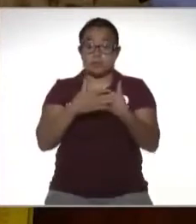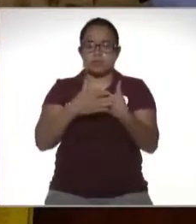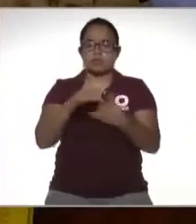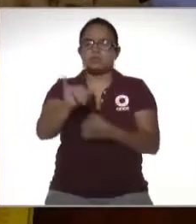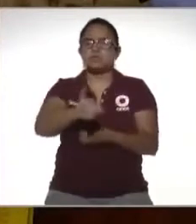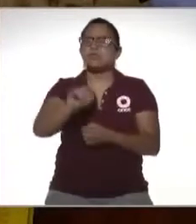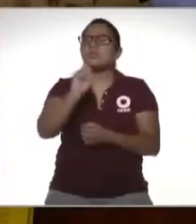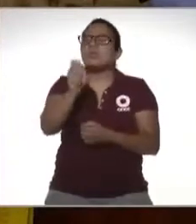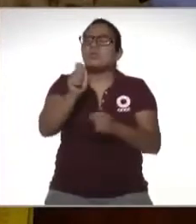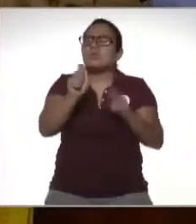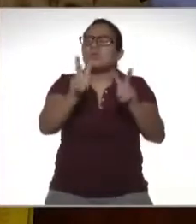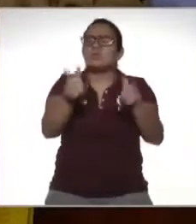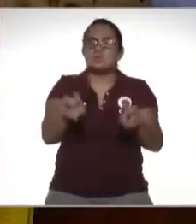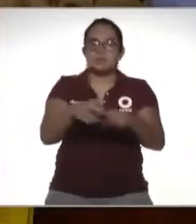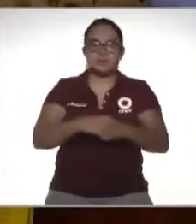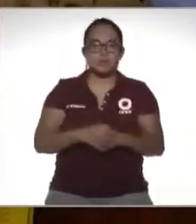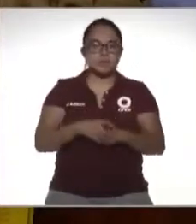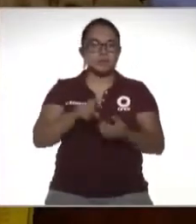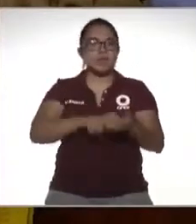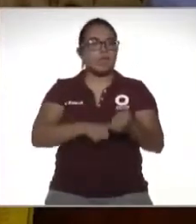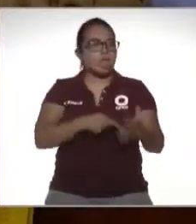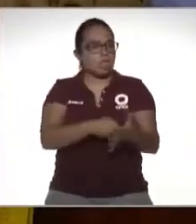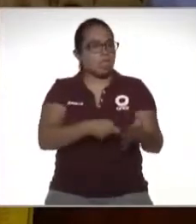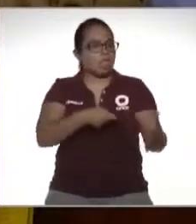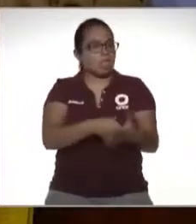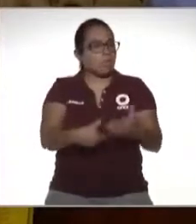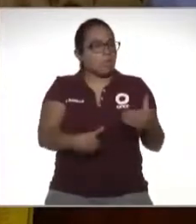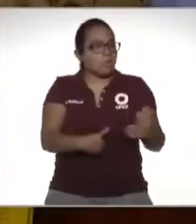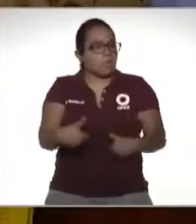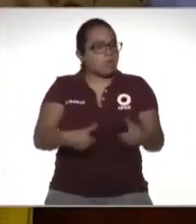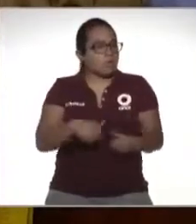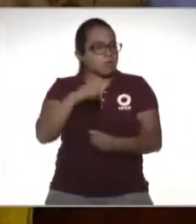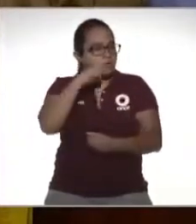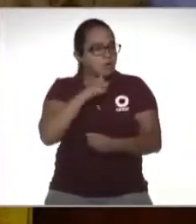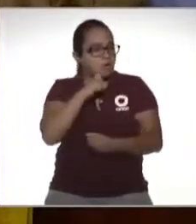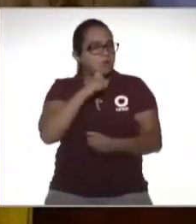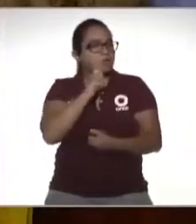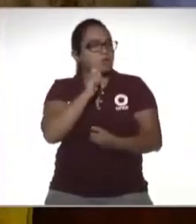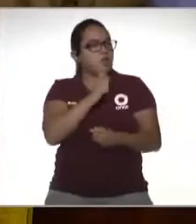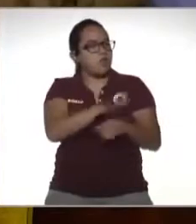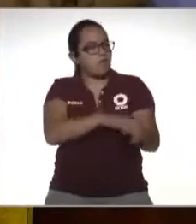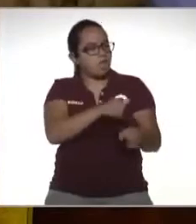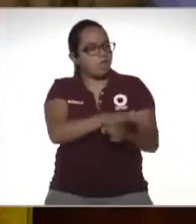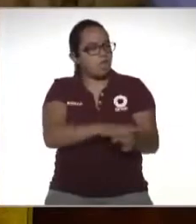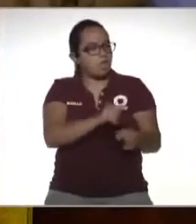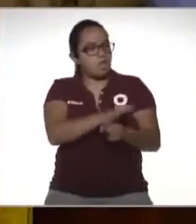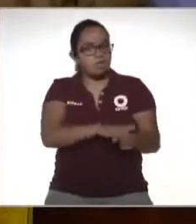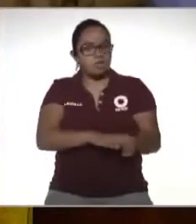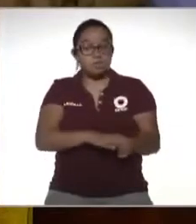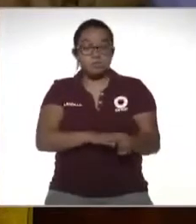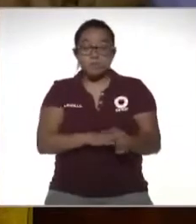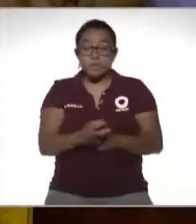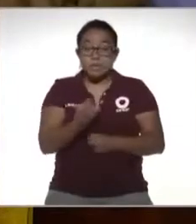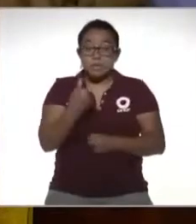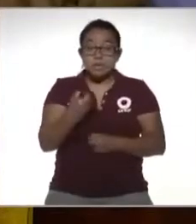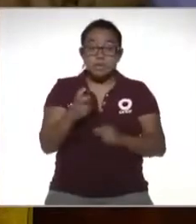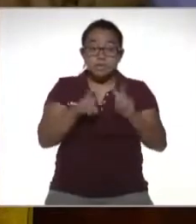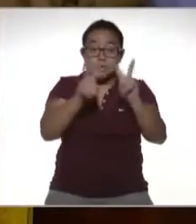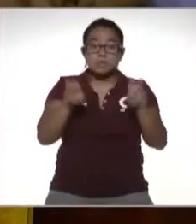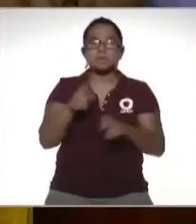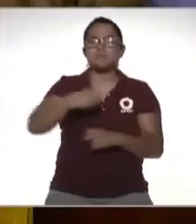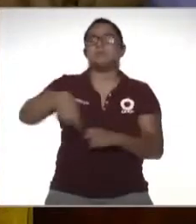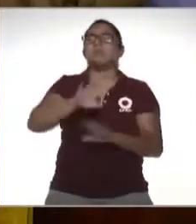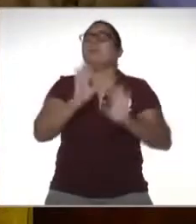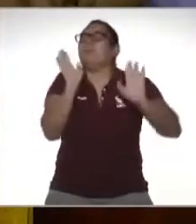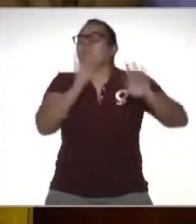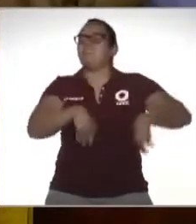de qué vamos a hablar es acoso sexual y hostigamiento sexual otro tema que definitivamente no podemos dejar pasar